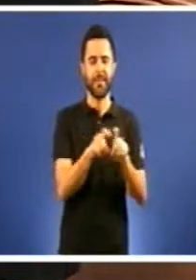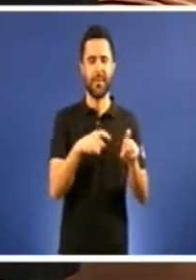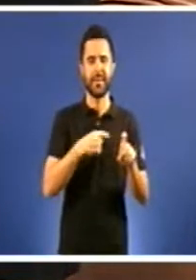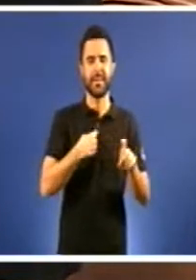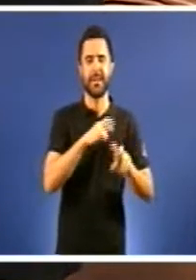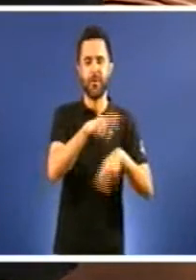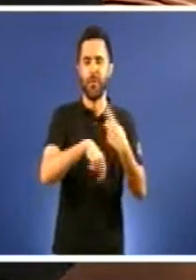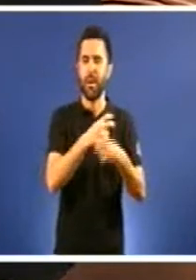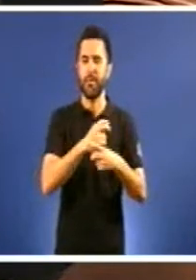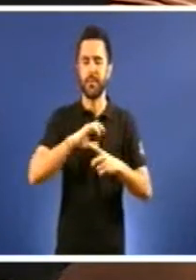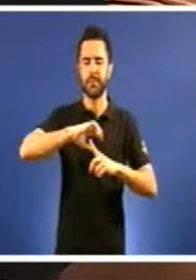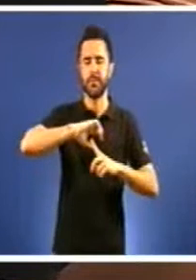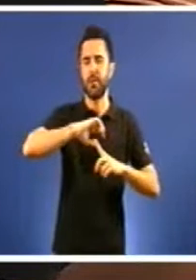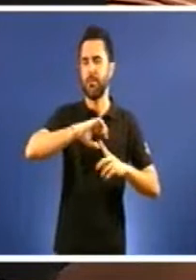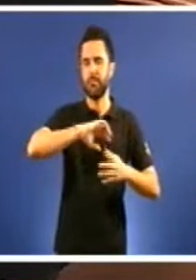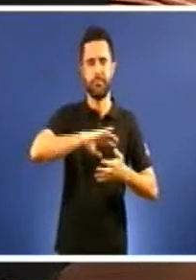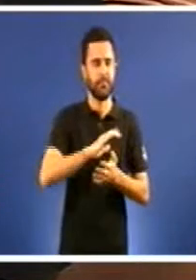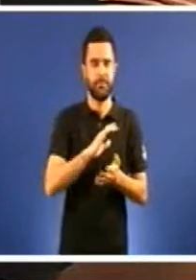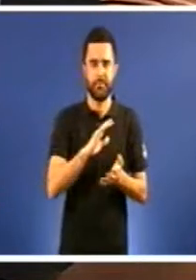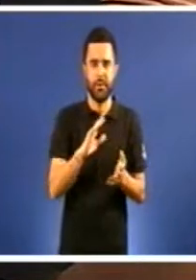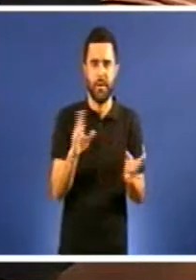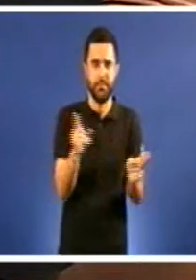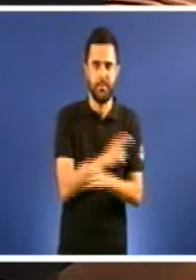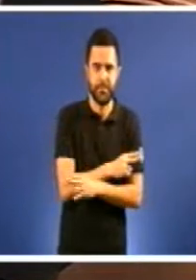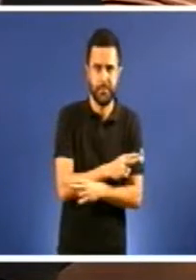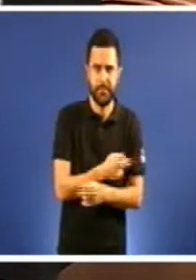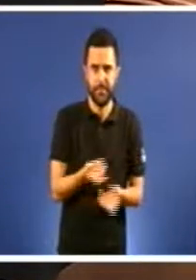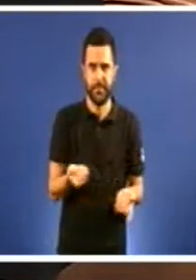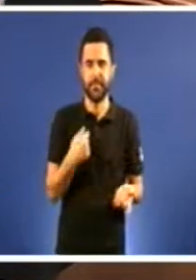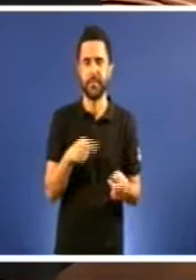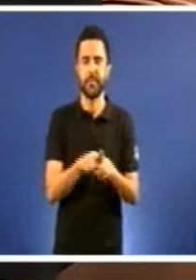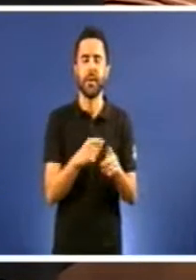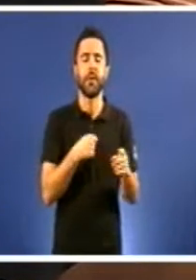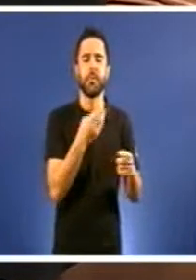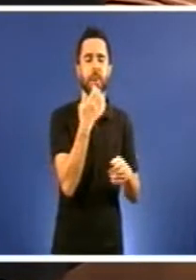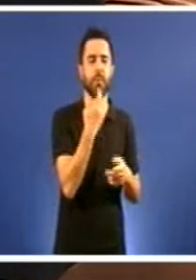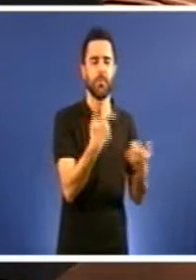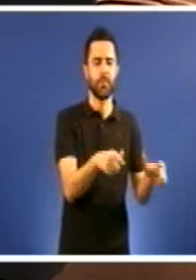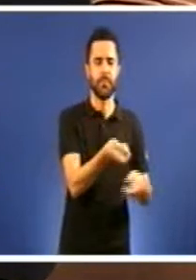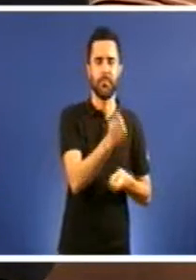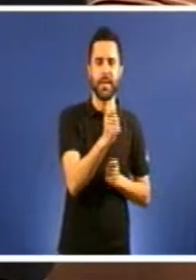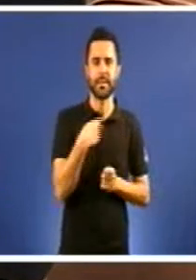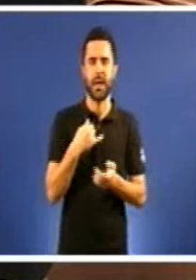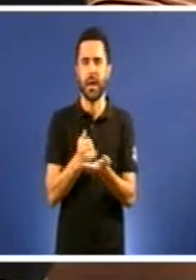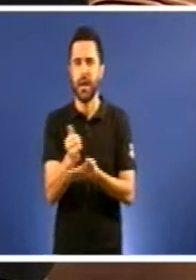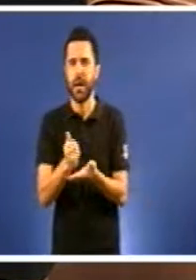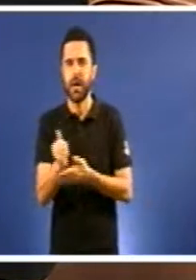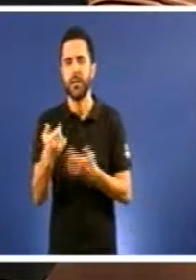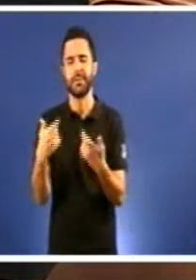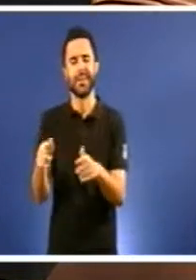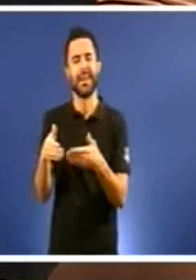Galiza. Como aceptou que tamén na pesca, no agro ou no setor naval, o goberno central